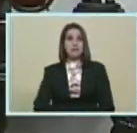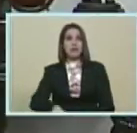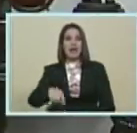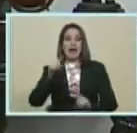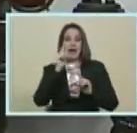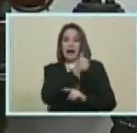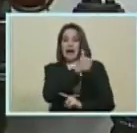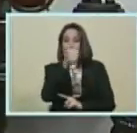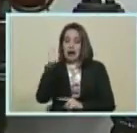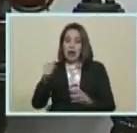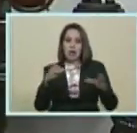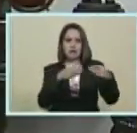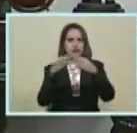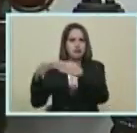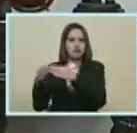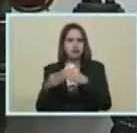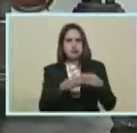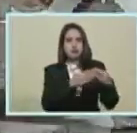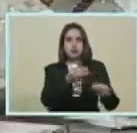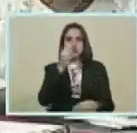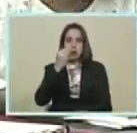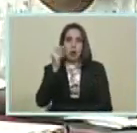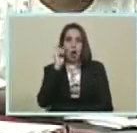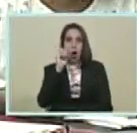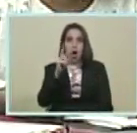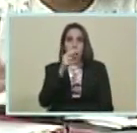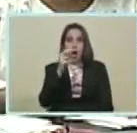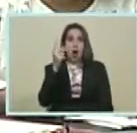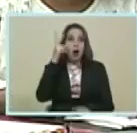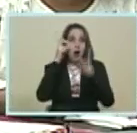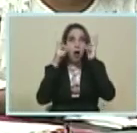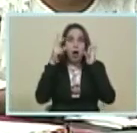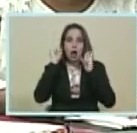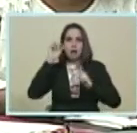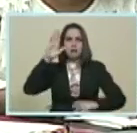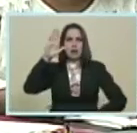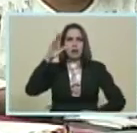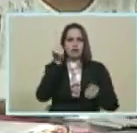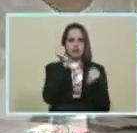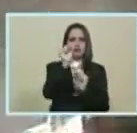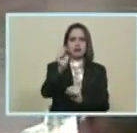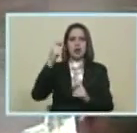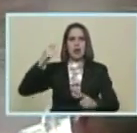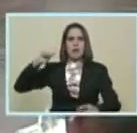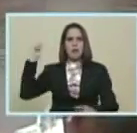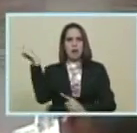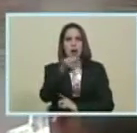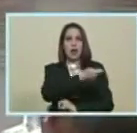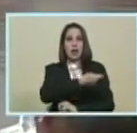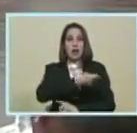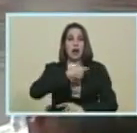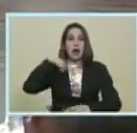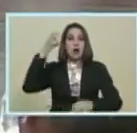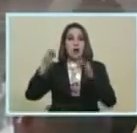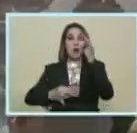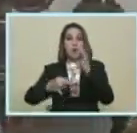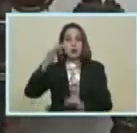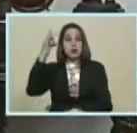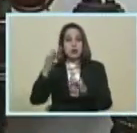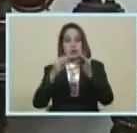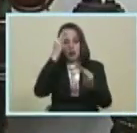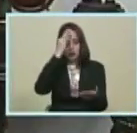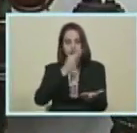CLAP Para que sean Los ojos Los oídos Y la mano El escudo Y la espada De la justicia Y se